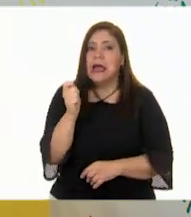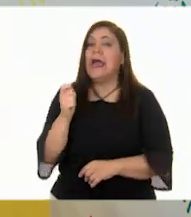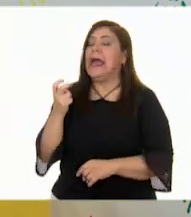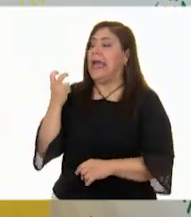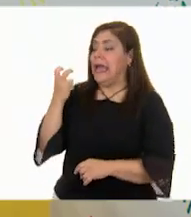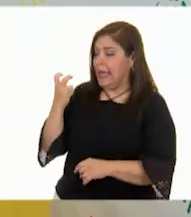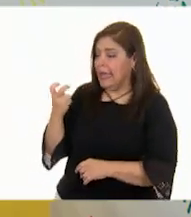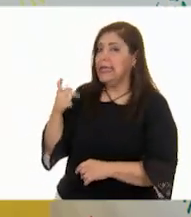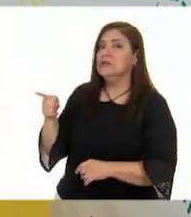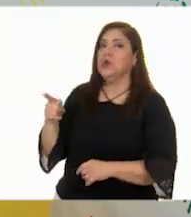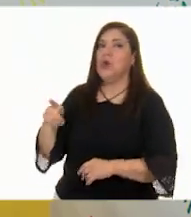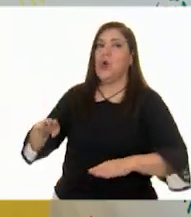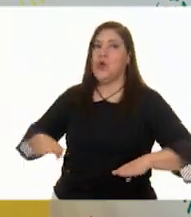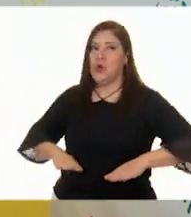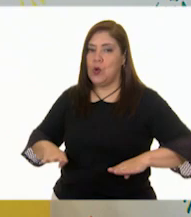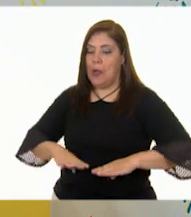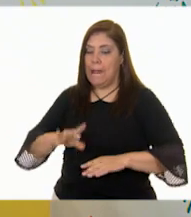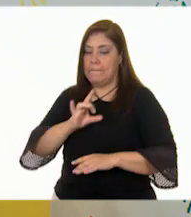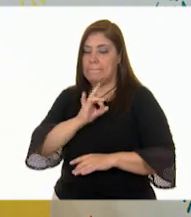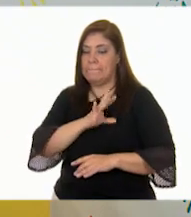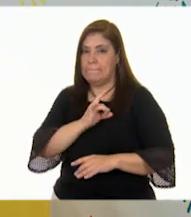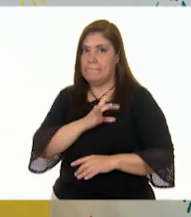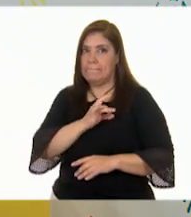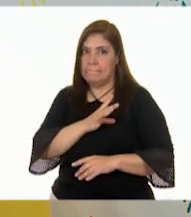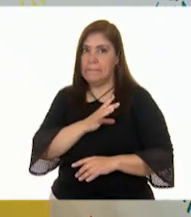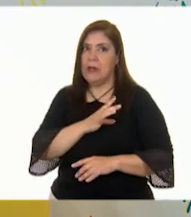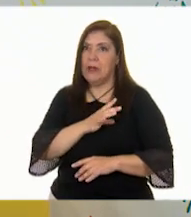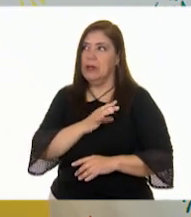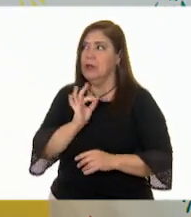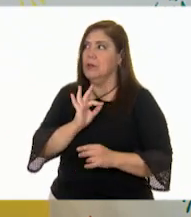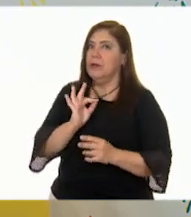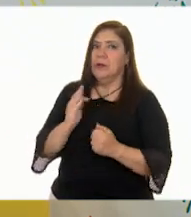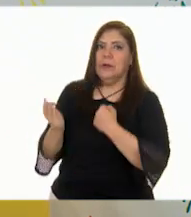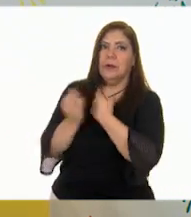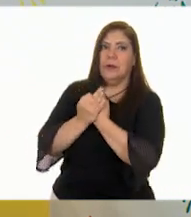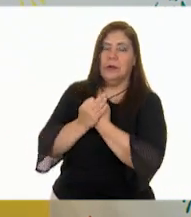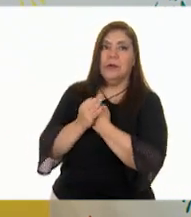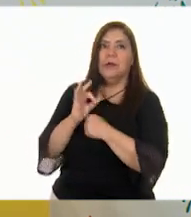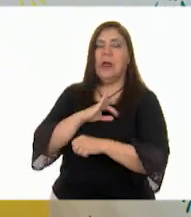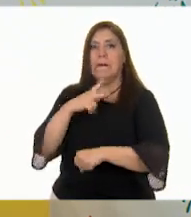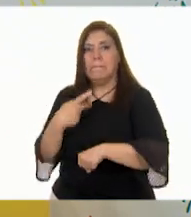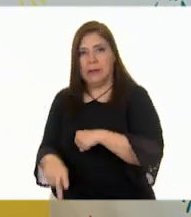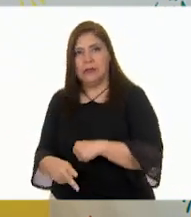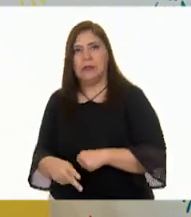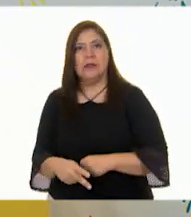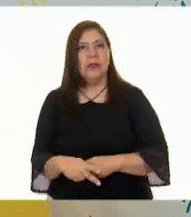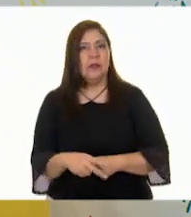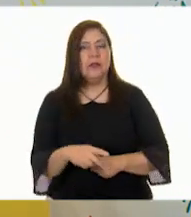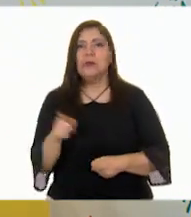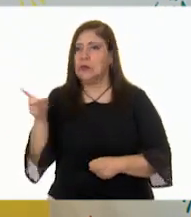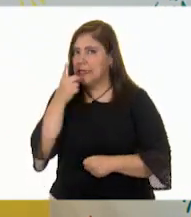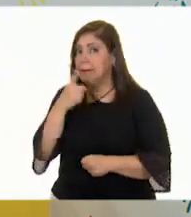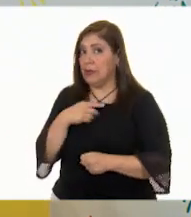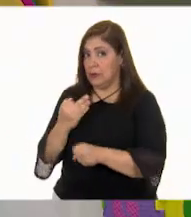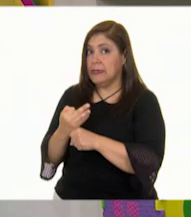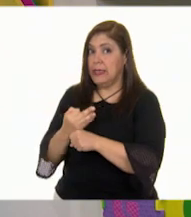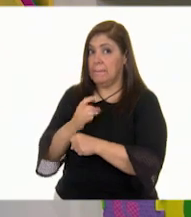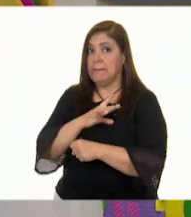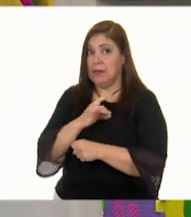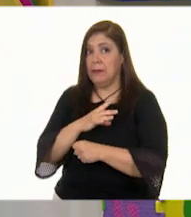fue una reacción de miedo para protegerte ante una amenaza. Dime ahora, ¿le tienes miedo a los perros?